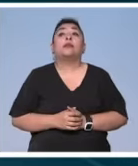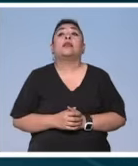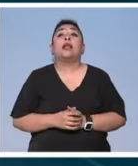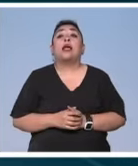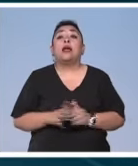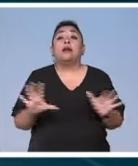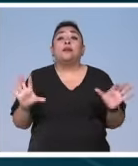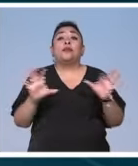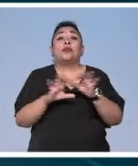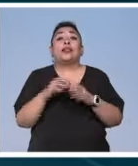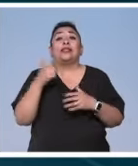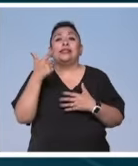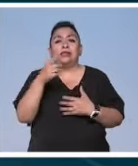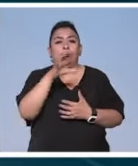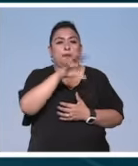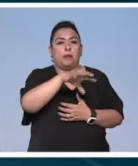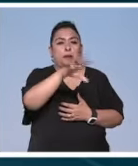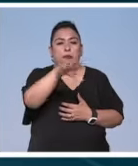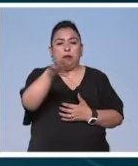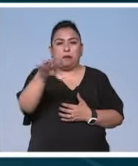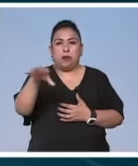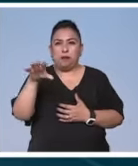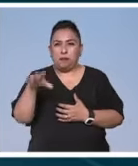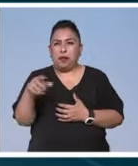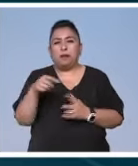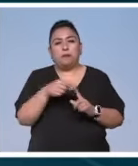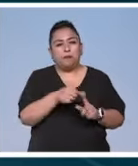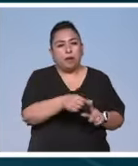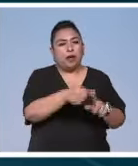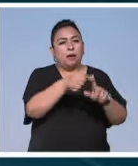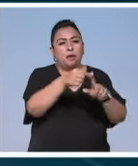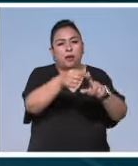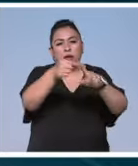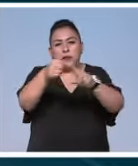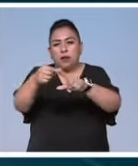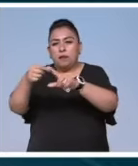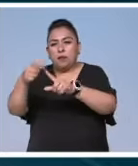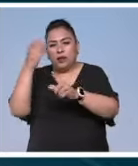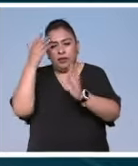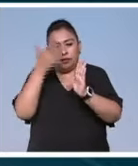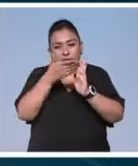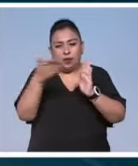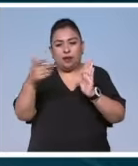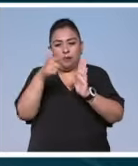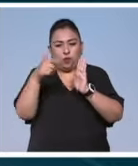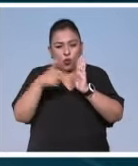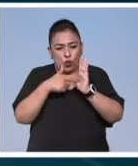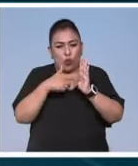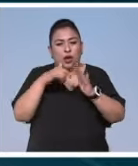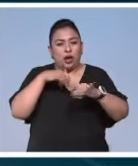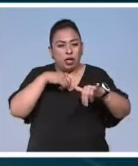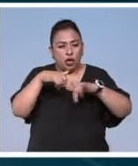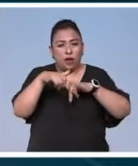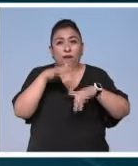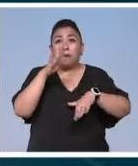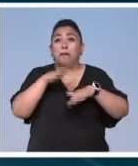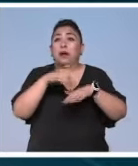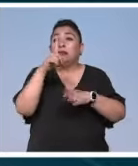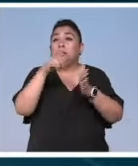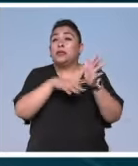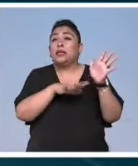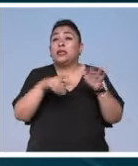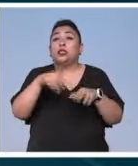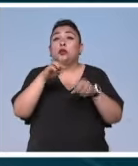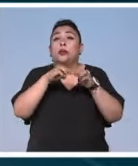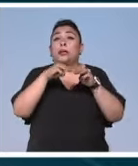Articulada en siete estaciones, la muestra nos conduce por un recorrido temporal y geográfico por los más de 1.500